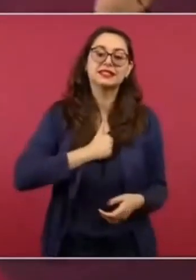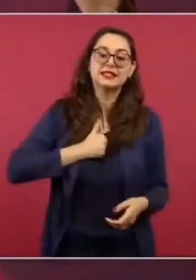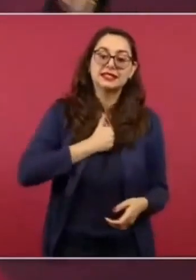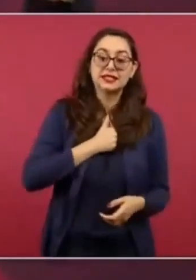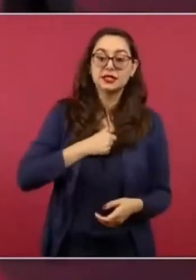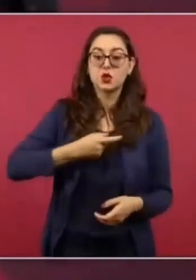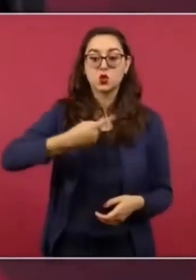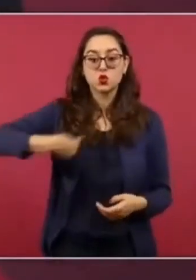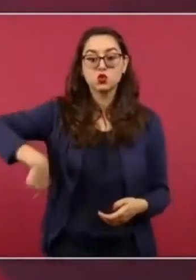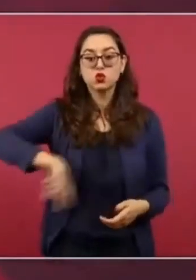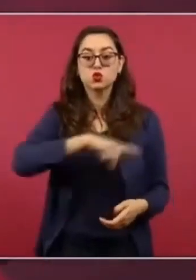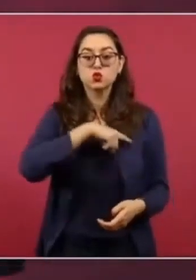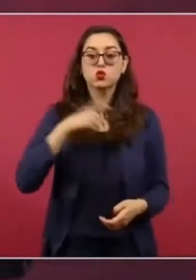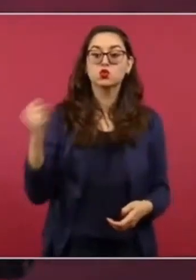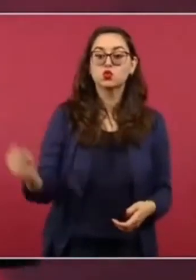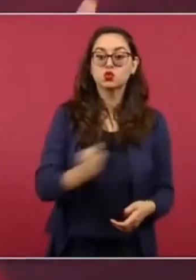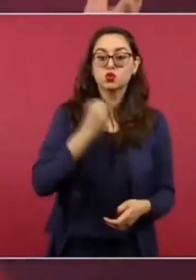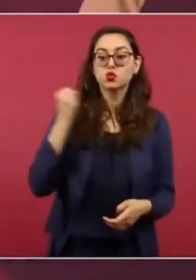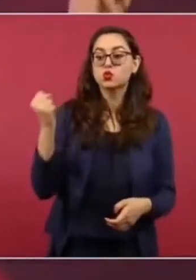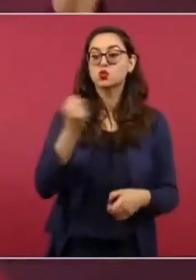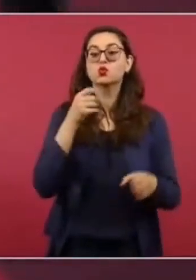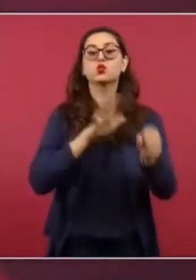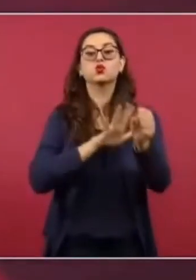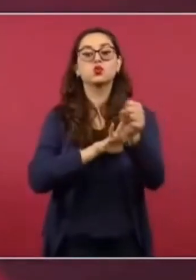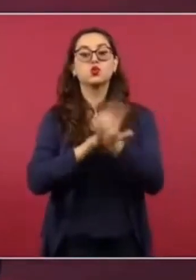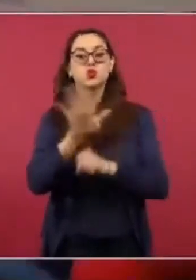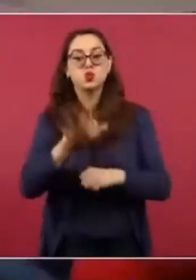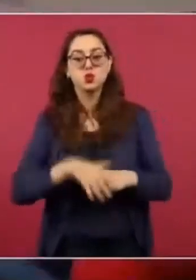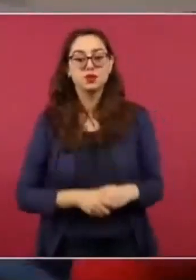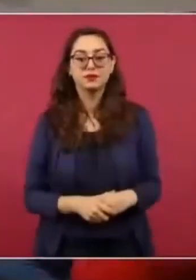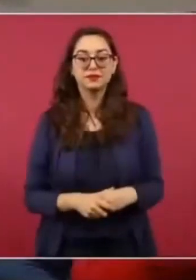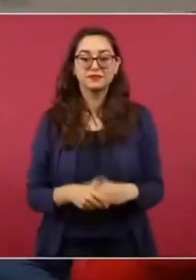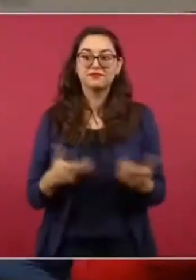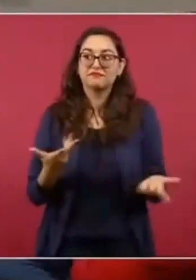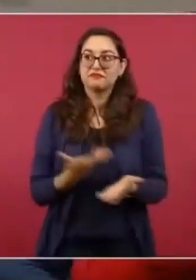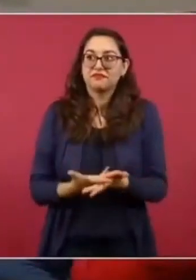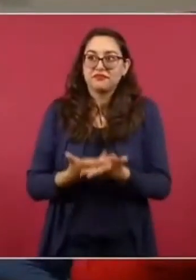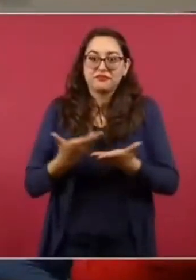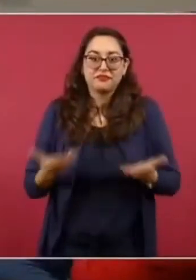han habido cambios, las redes sociales.